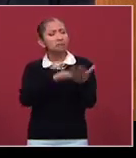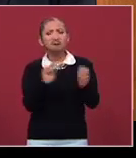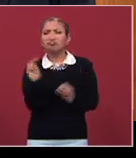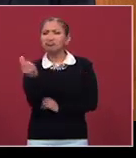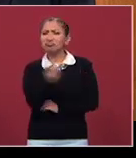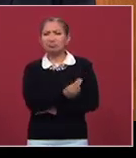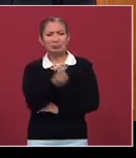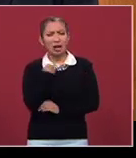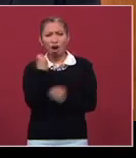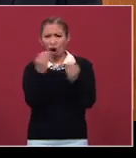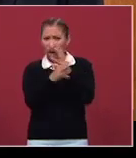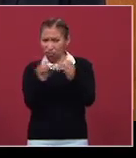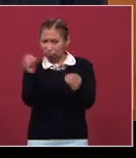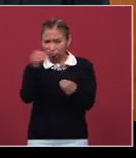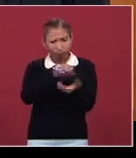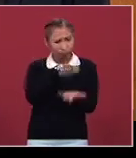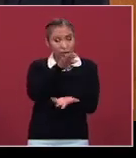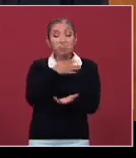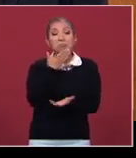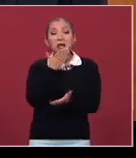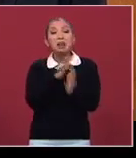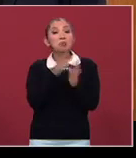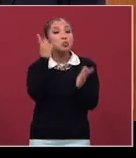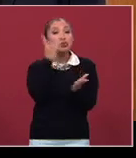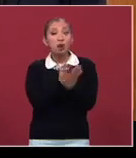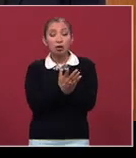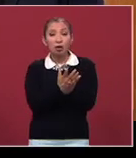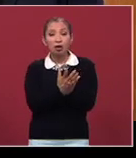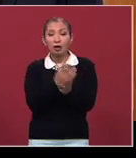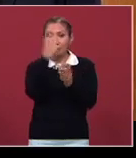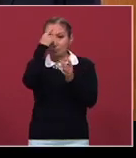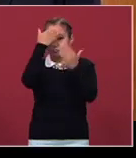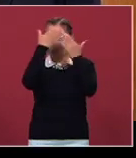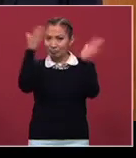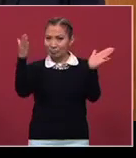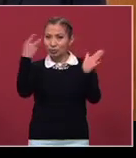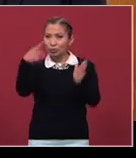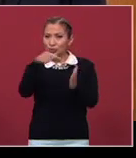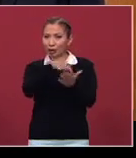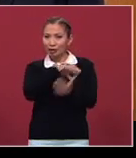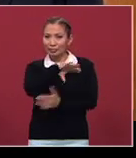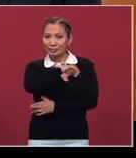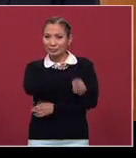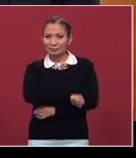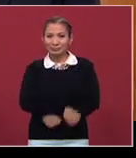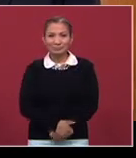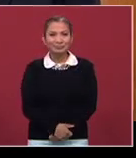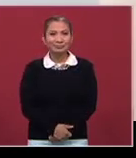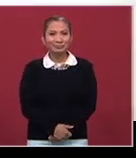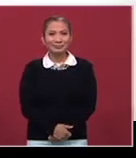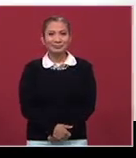necesitan muchas cosas un buen libro a la mano nuestra mente abierta y el espacio que prefiera.